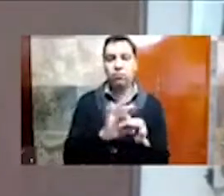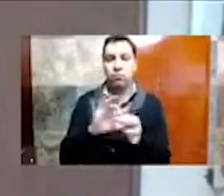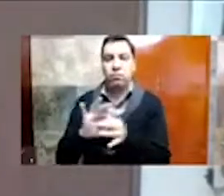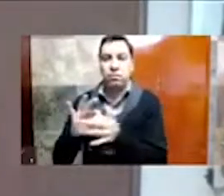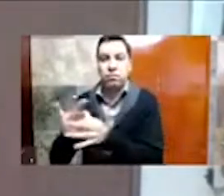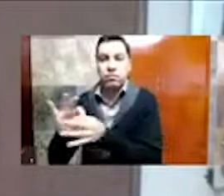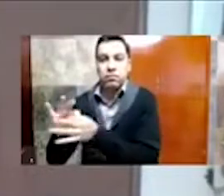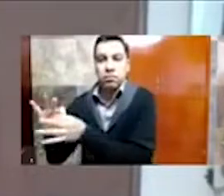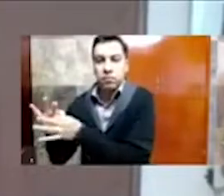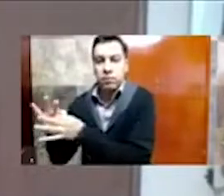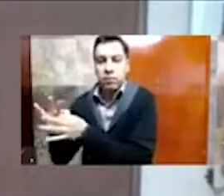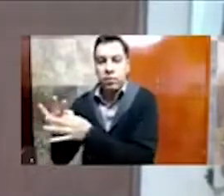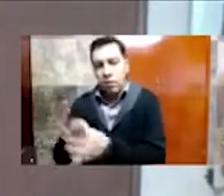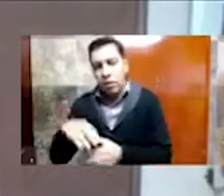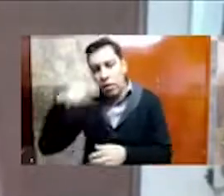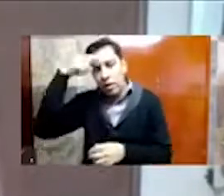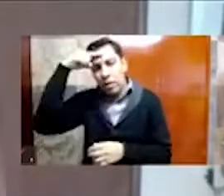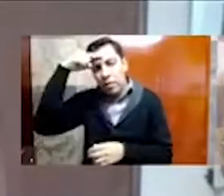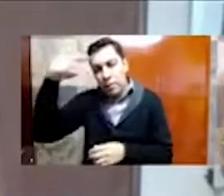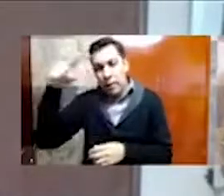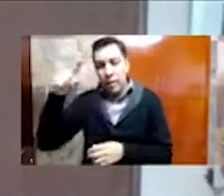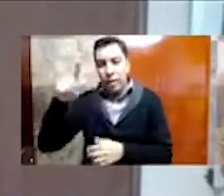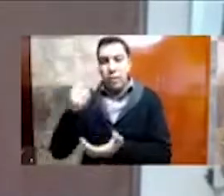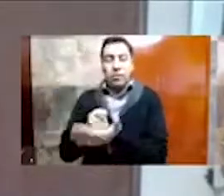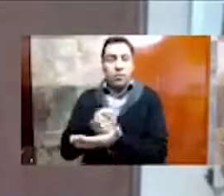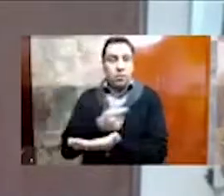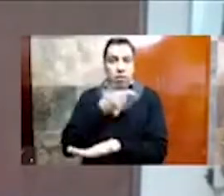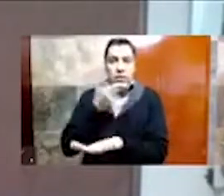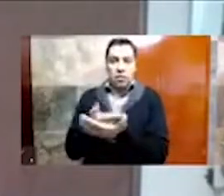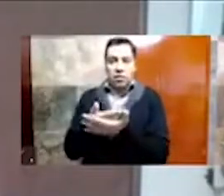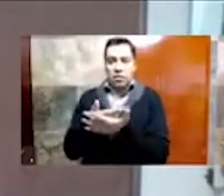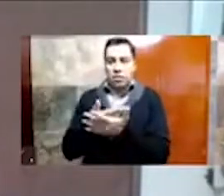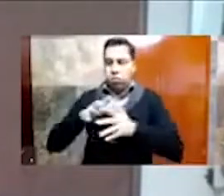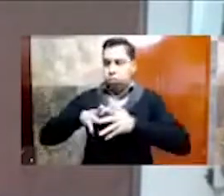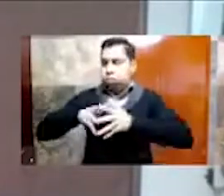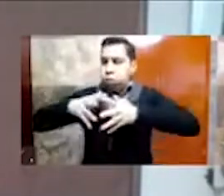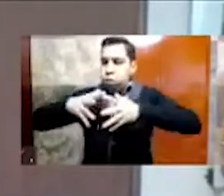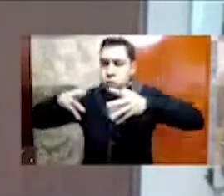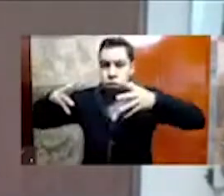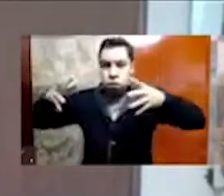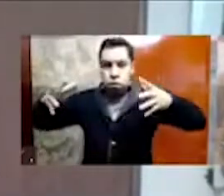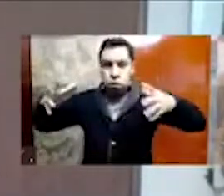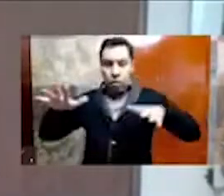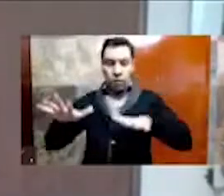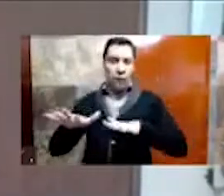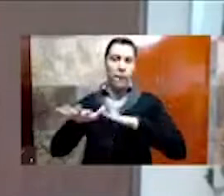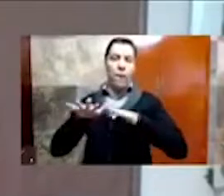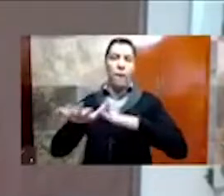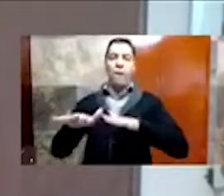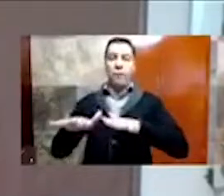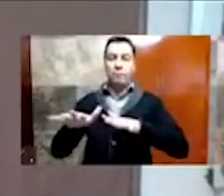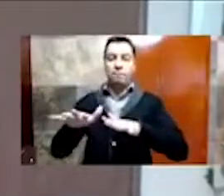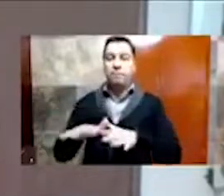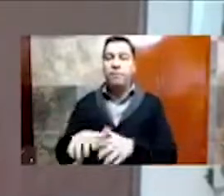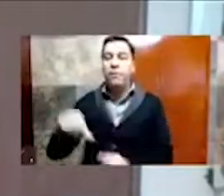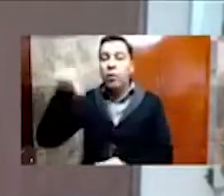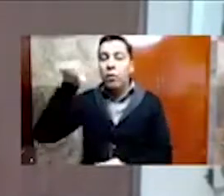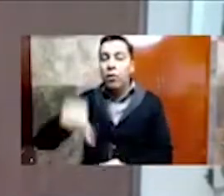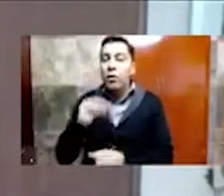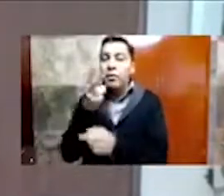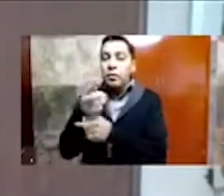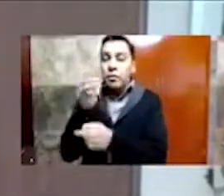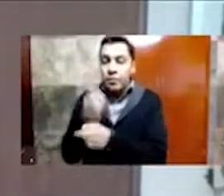con relación a la grandeza de México Tenochtitlan. Y bueno, el invitado del día de hoy es un